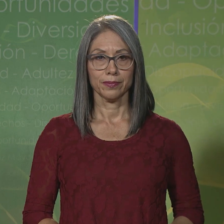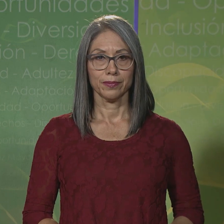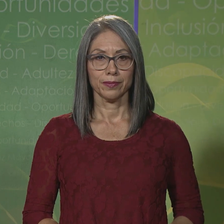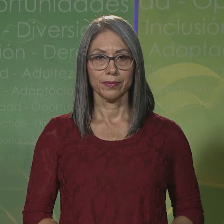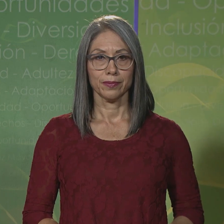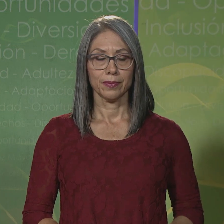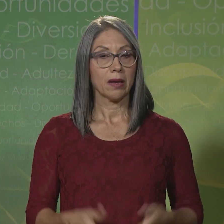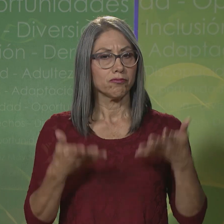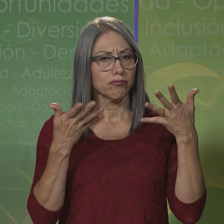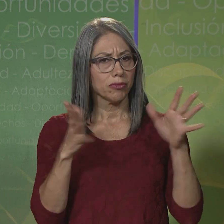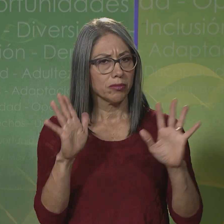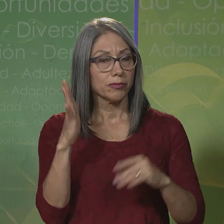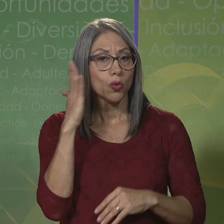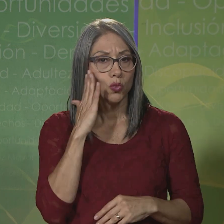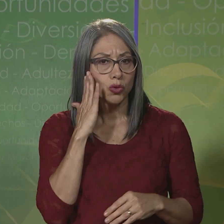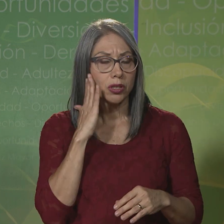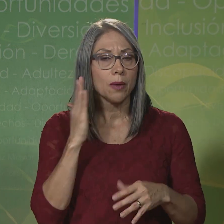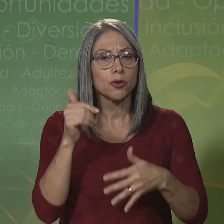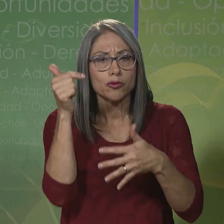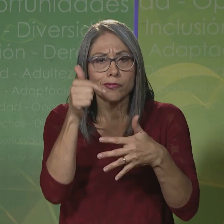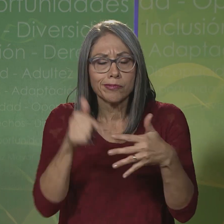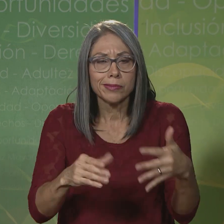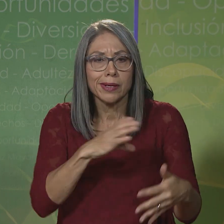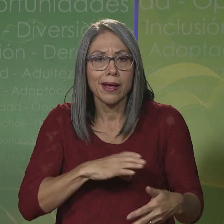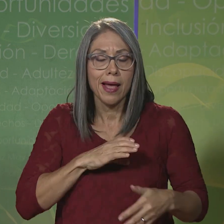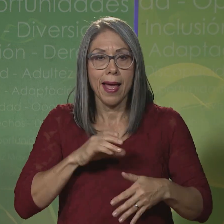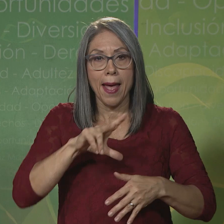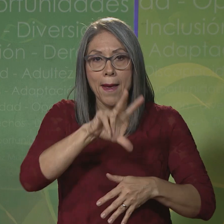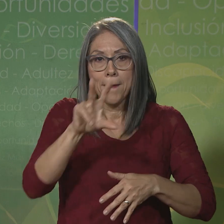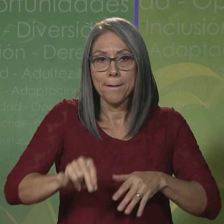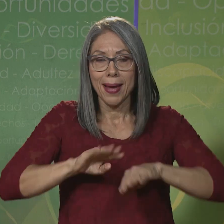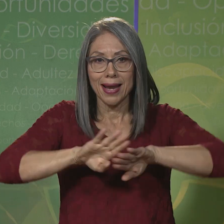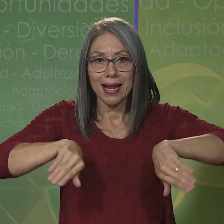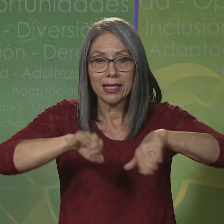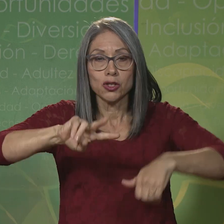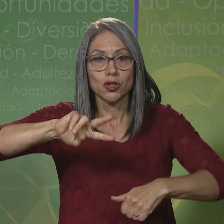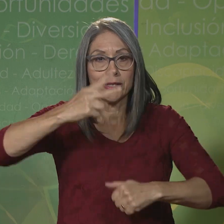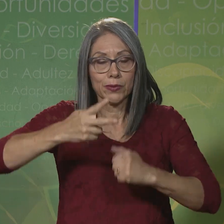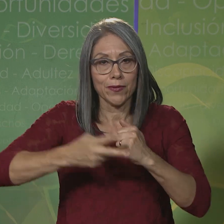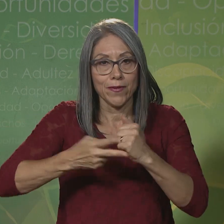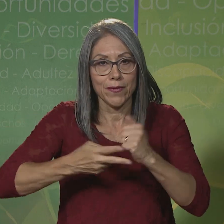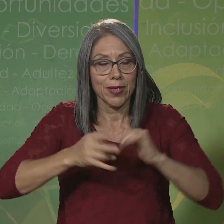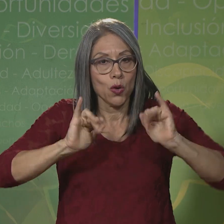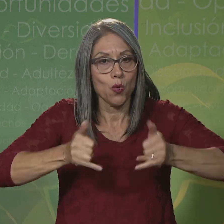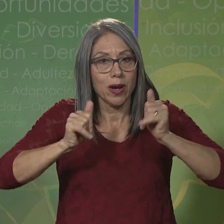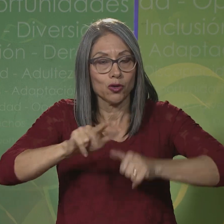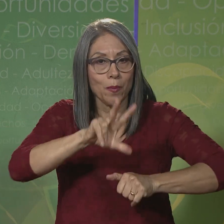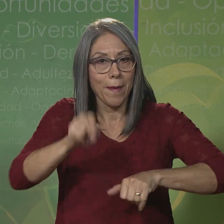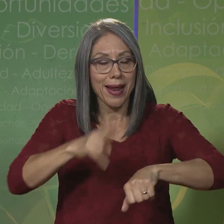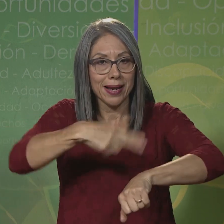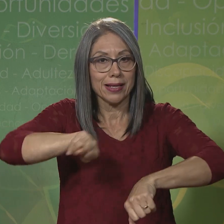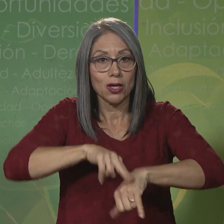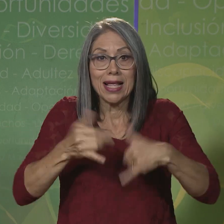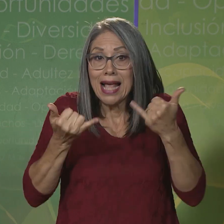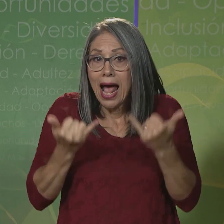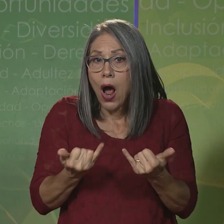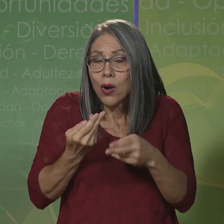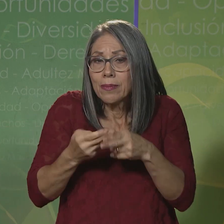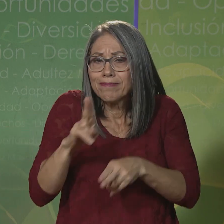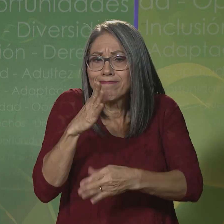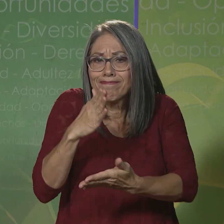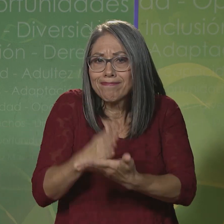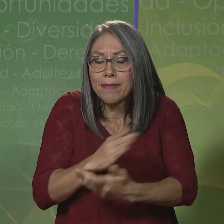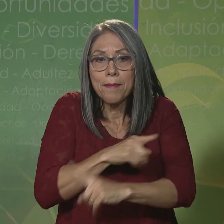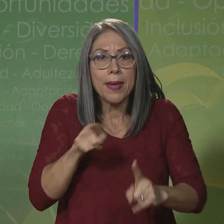Después de conocer los detalles de la paranatación en la segunda edición de los Juegos Paranacionales, vamos a una pequeña pausa,